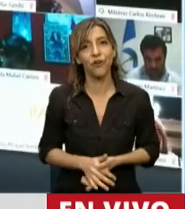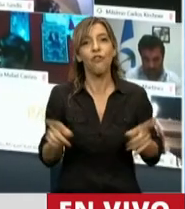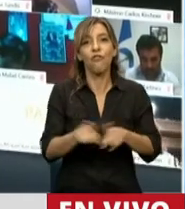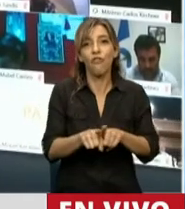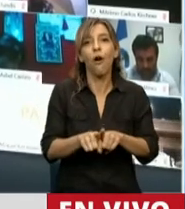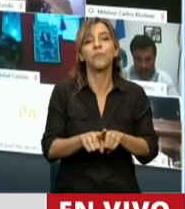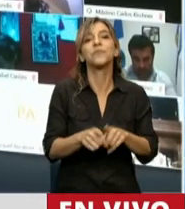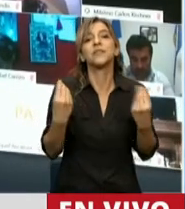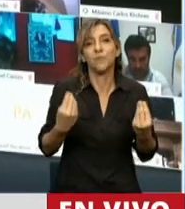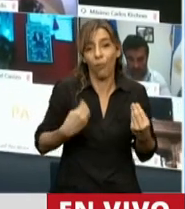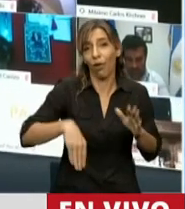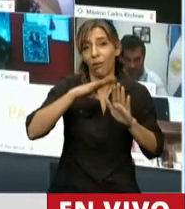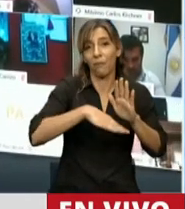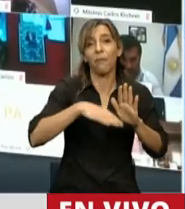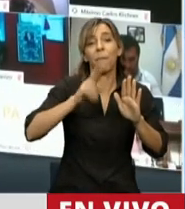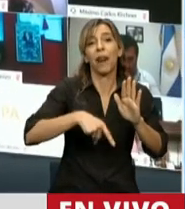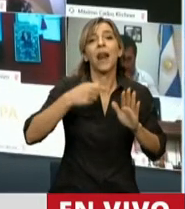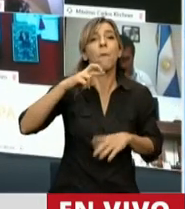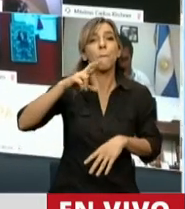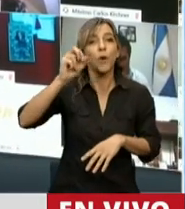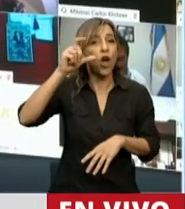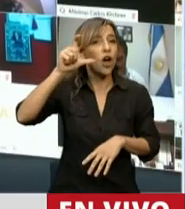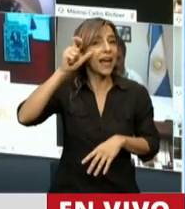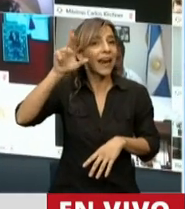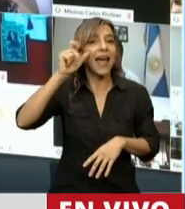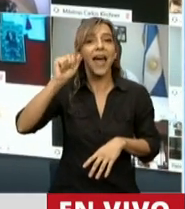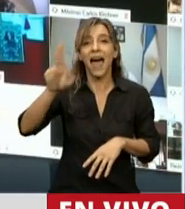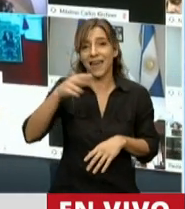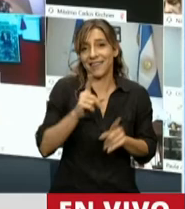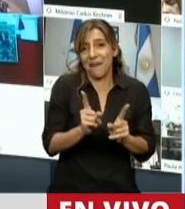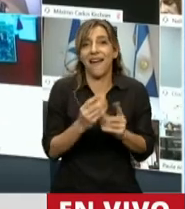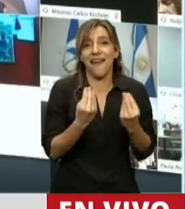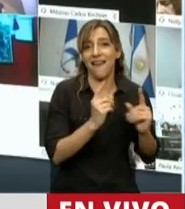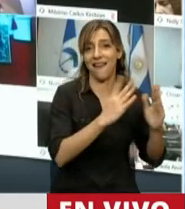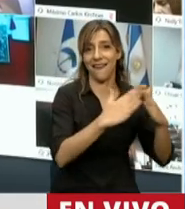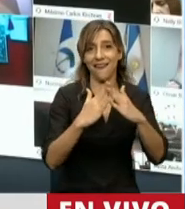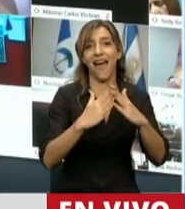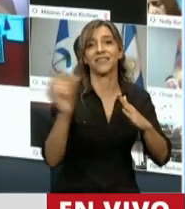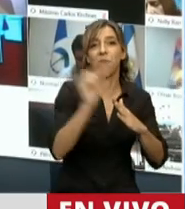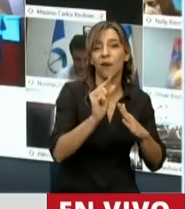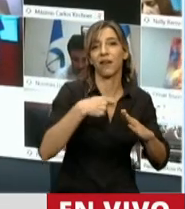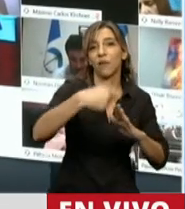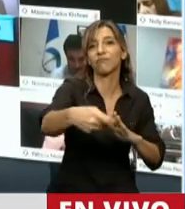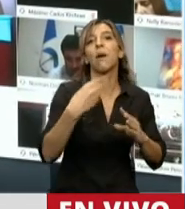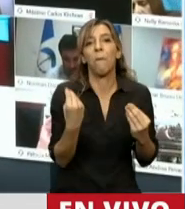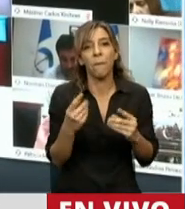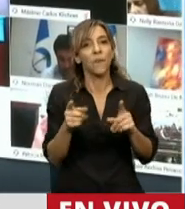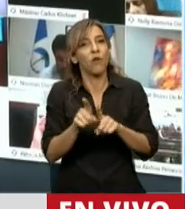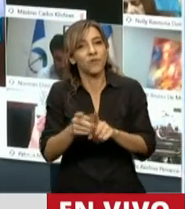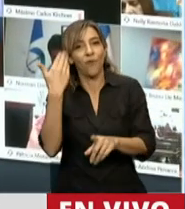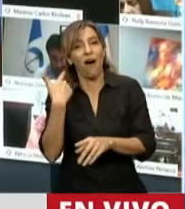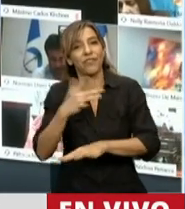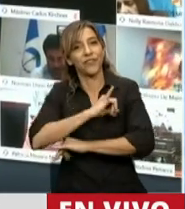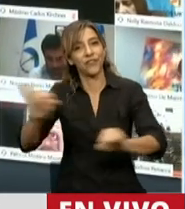va a permitir a miles de argentinos volver a tener su casa propia, refaccionar su casa con 30.000 créditos que ha anunciado nuestro